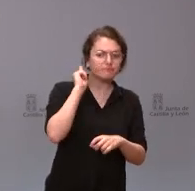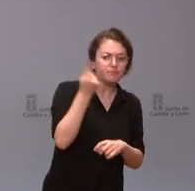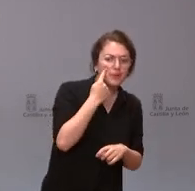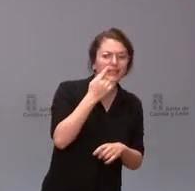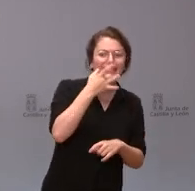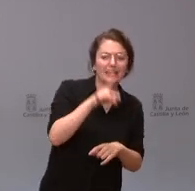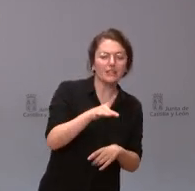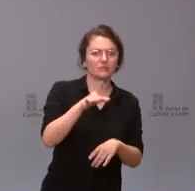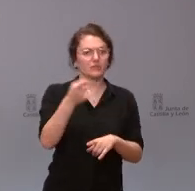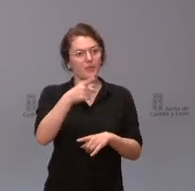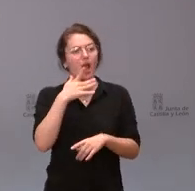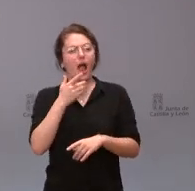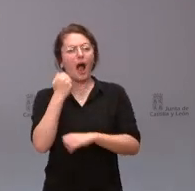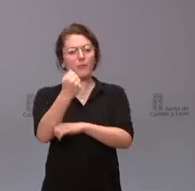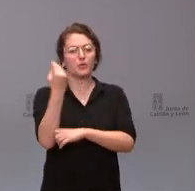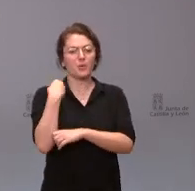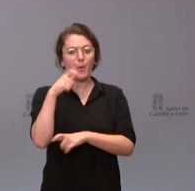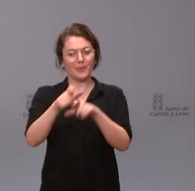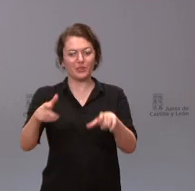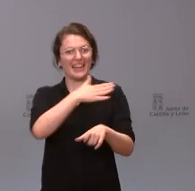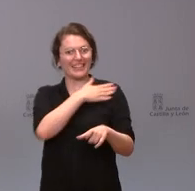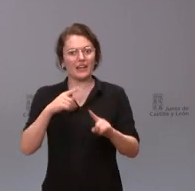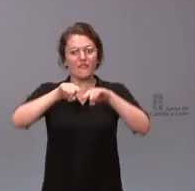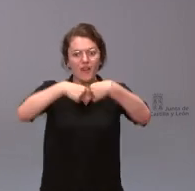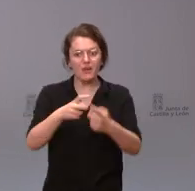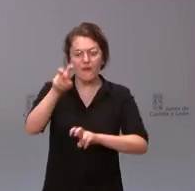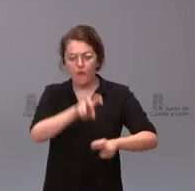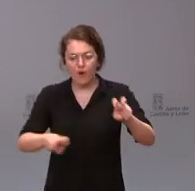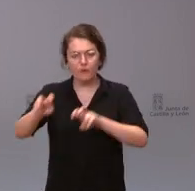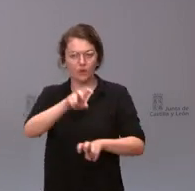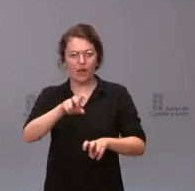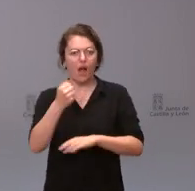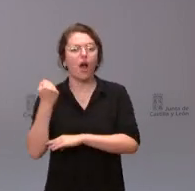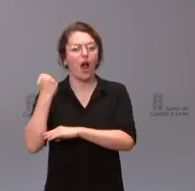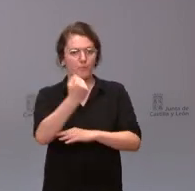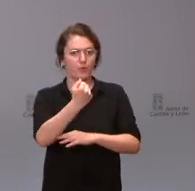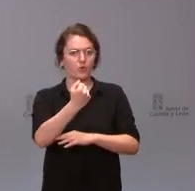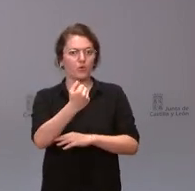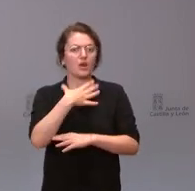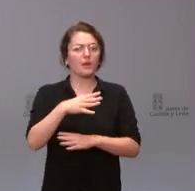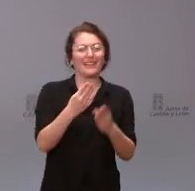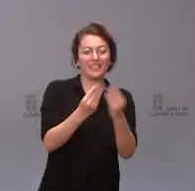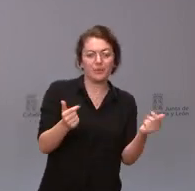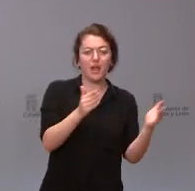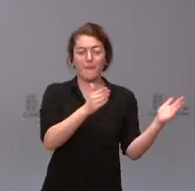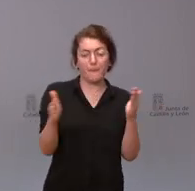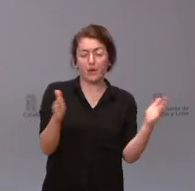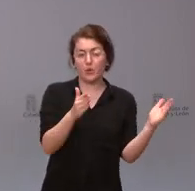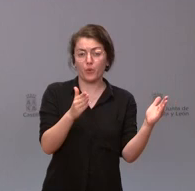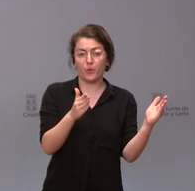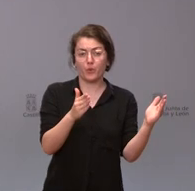las personas que deseen buscar a sus familiares que hayan podido desaparecer tanto en el periodo de la